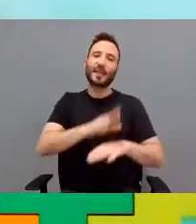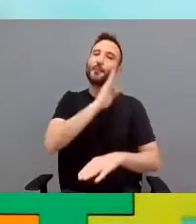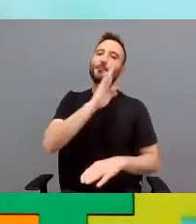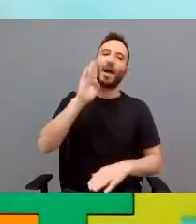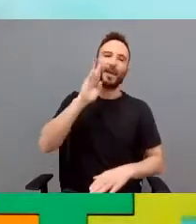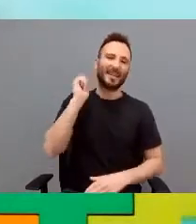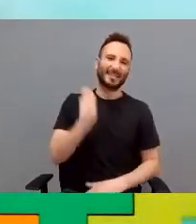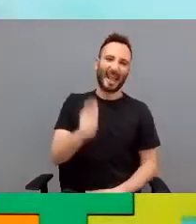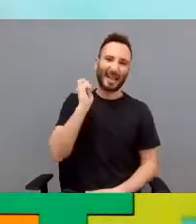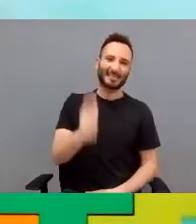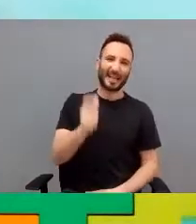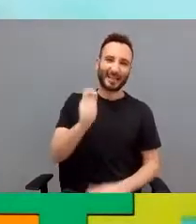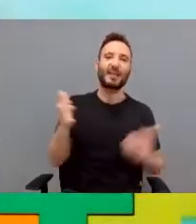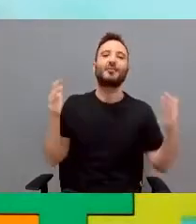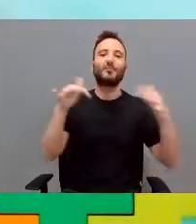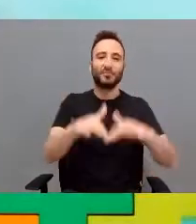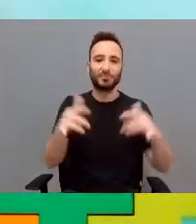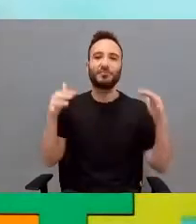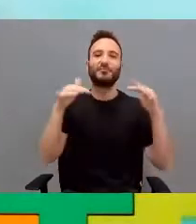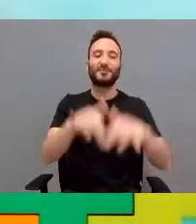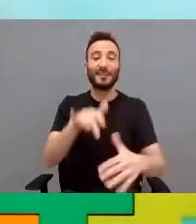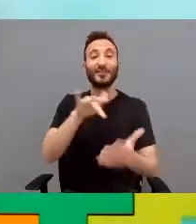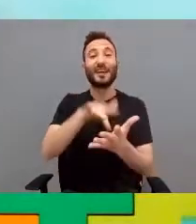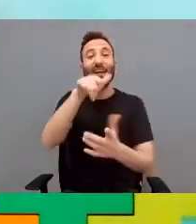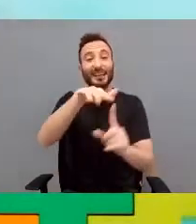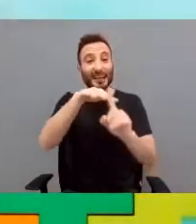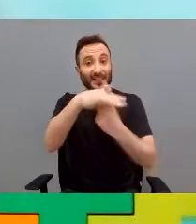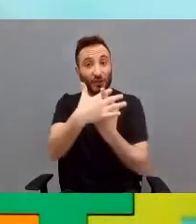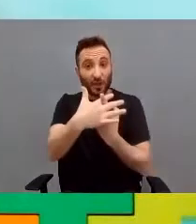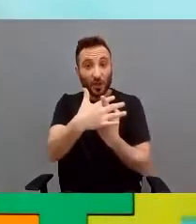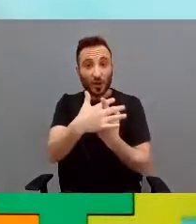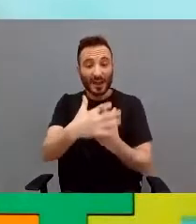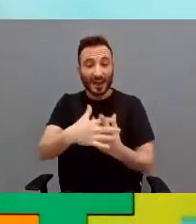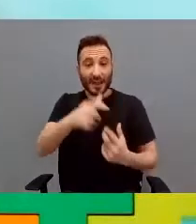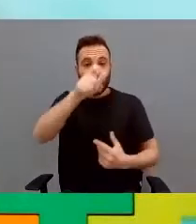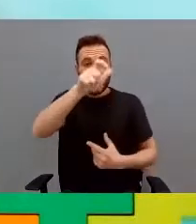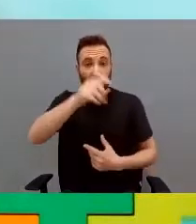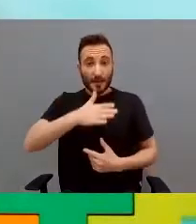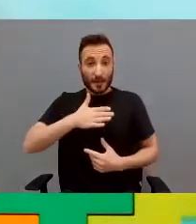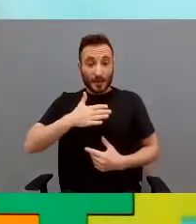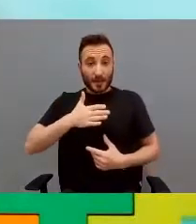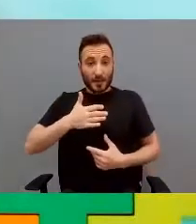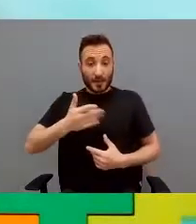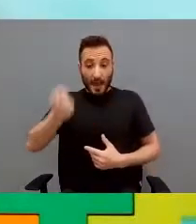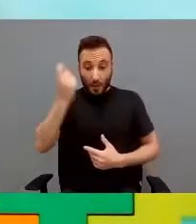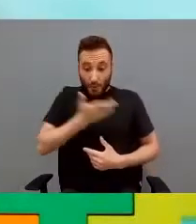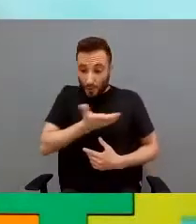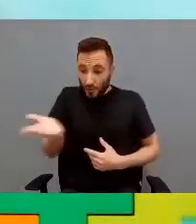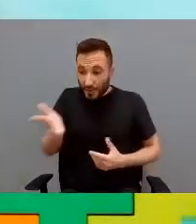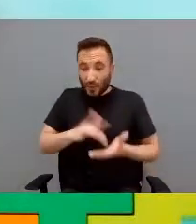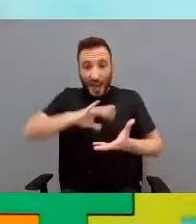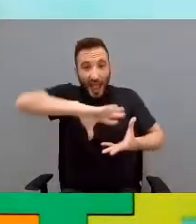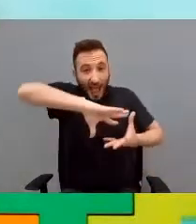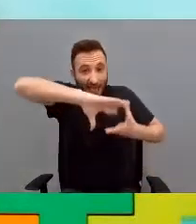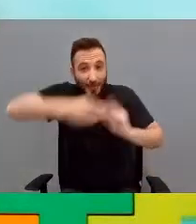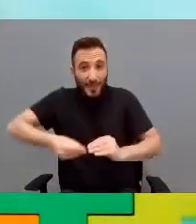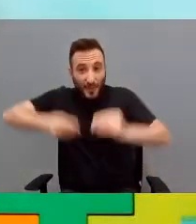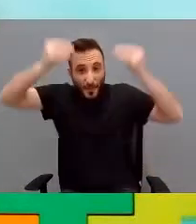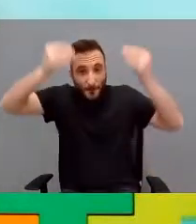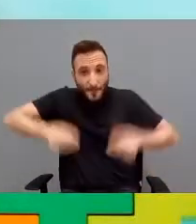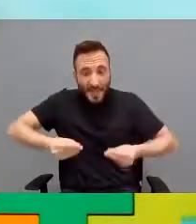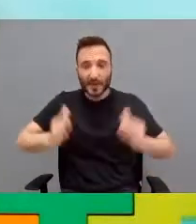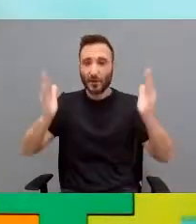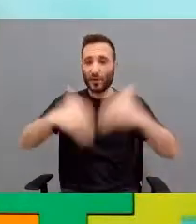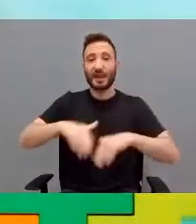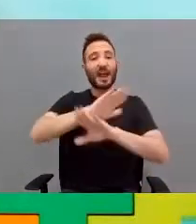las más asidos a las reuniones, decían que esta situación no se ajustaba a las necesidades de los chicos y que muchos al final